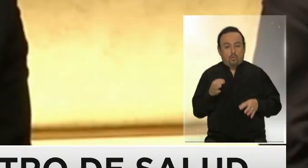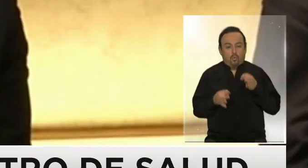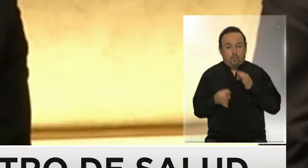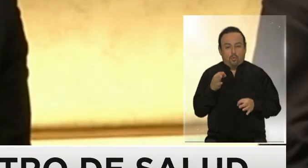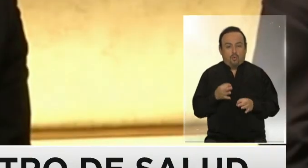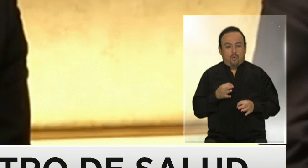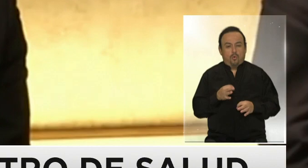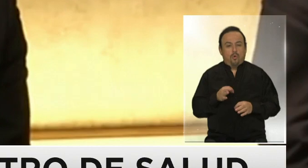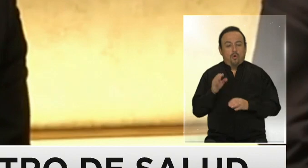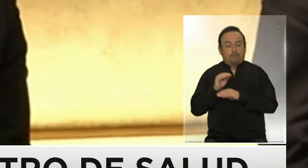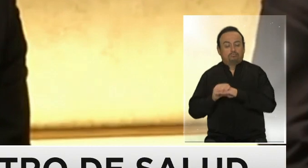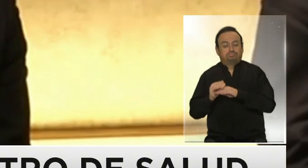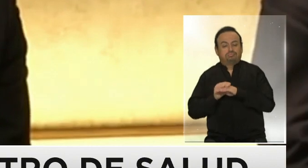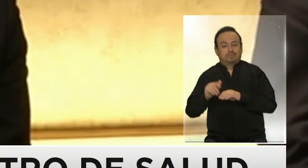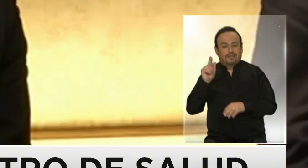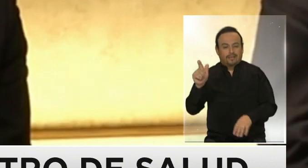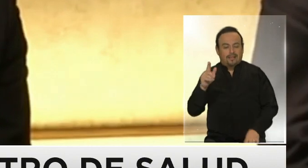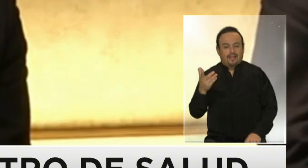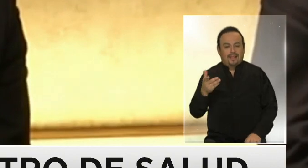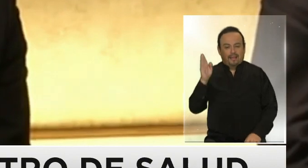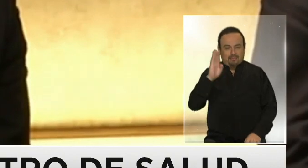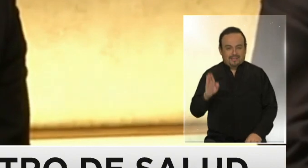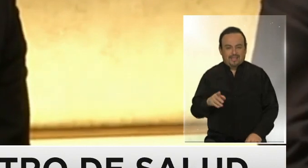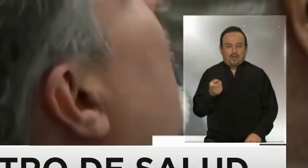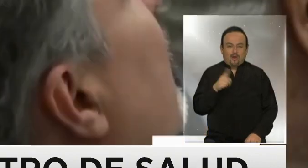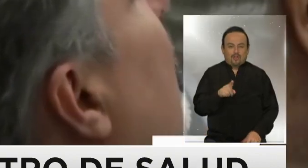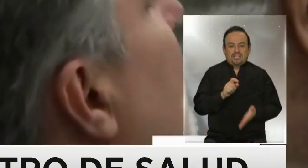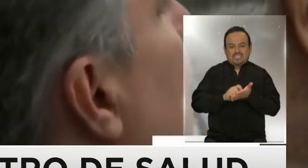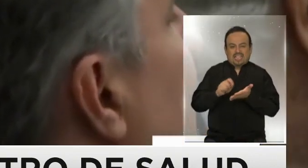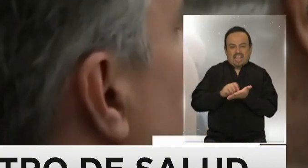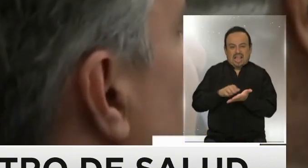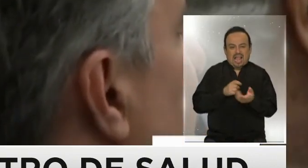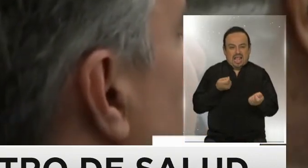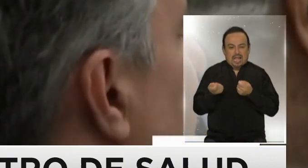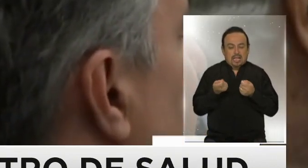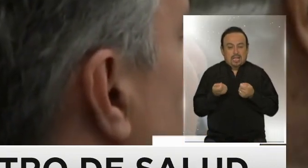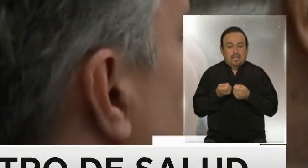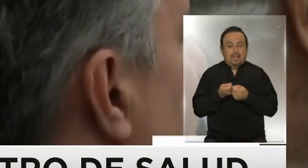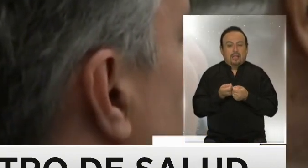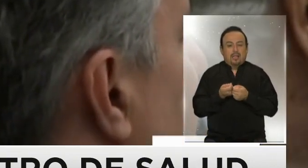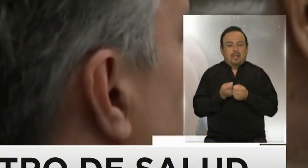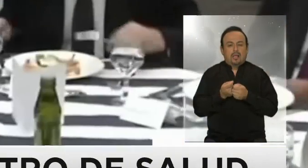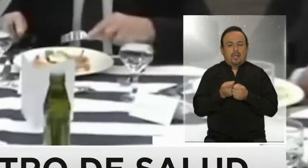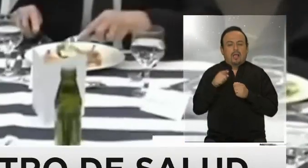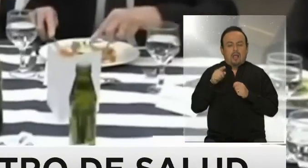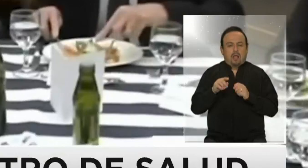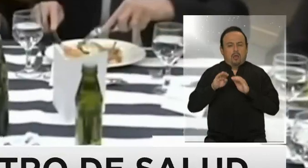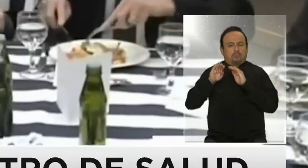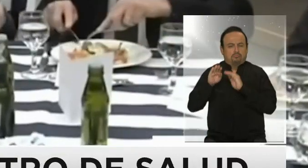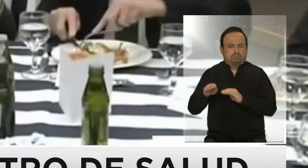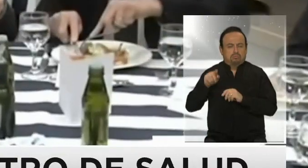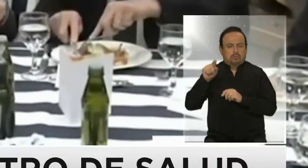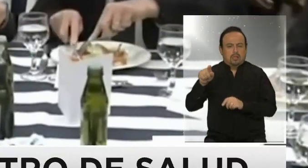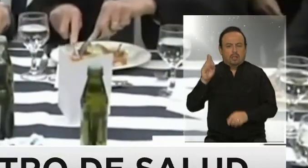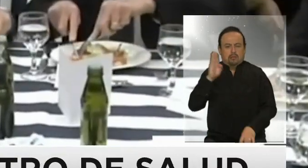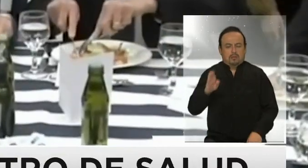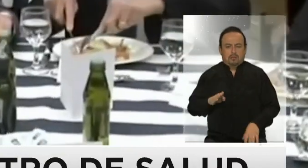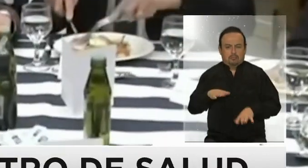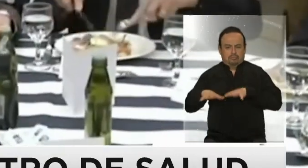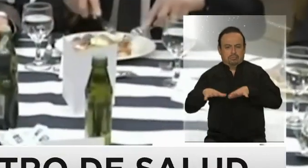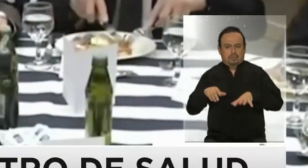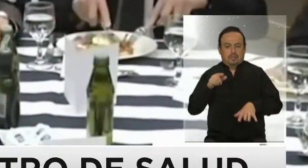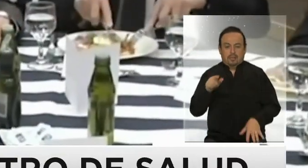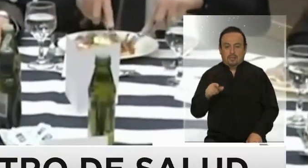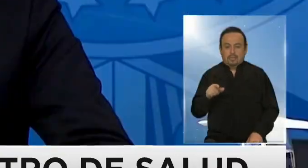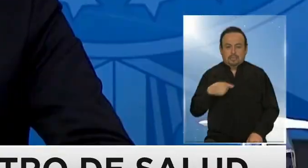incondicional de Bolsonaro, Sergio Moro y el secretario de Economía, Paulo Guedes, han mostrado respaldo a su estrategia. Todo indica que